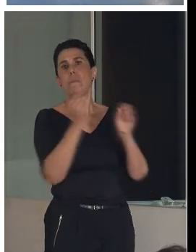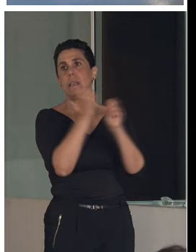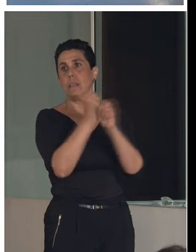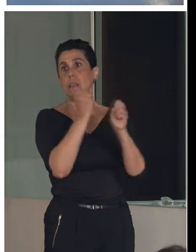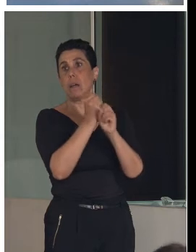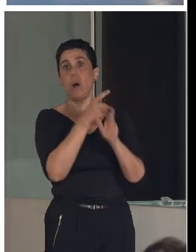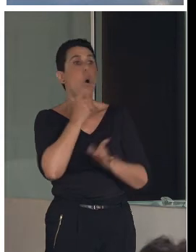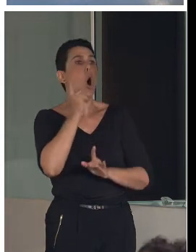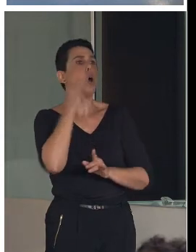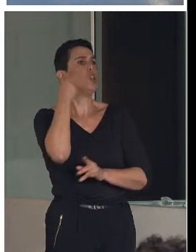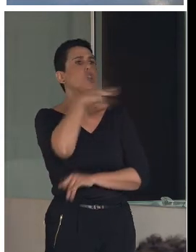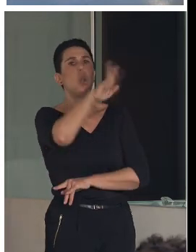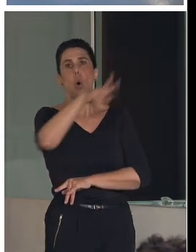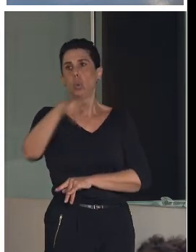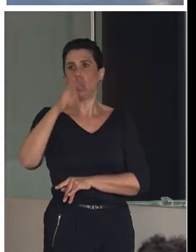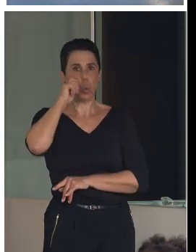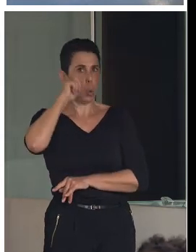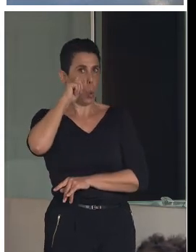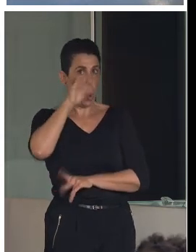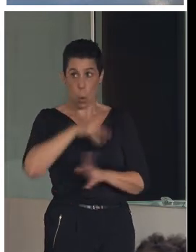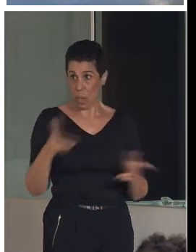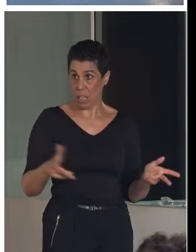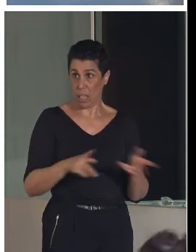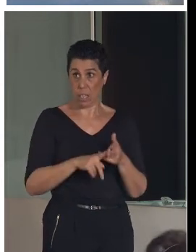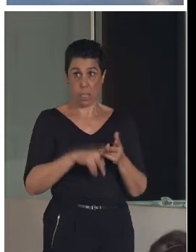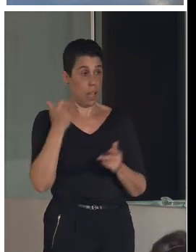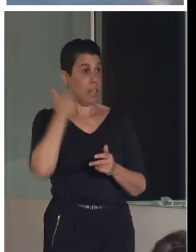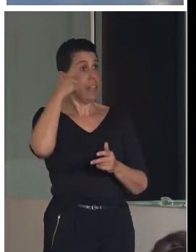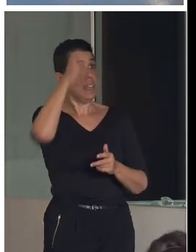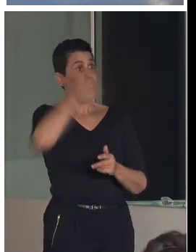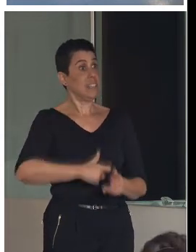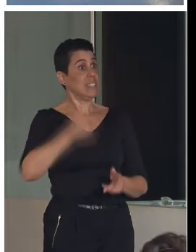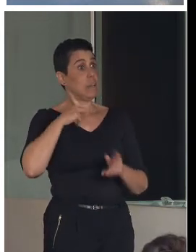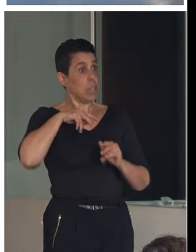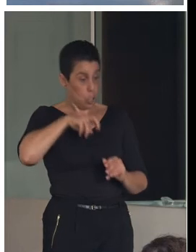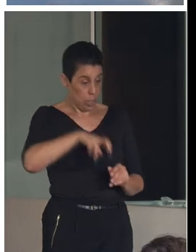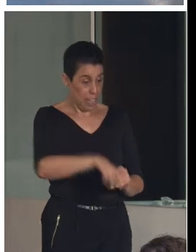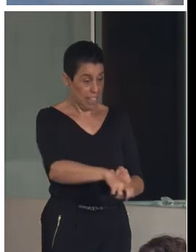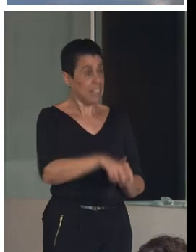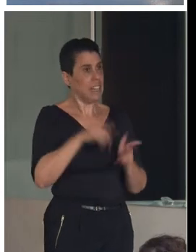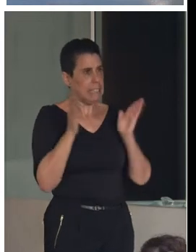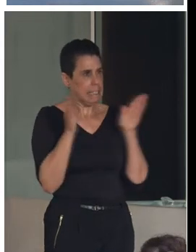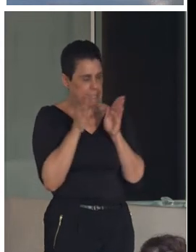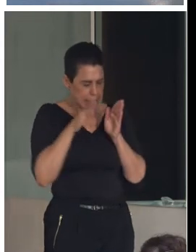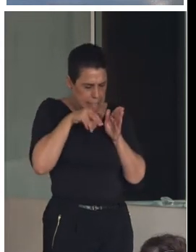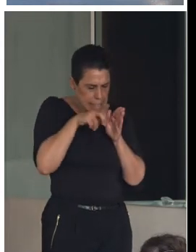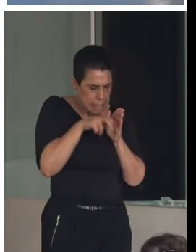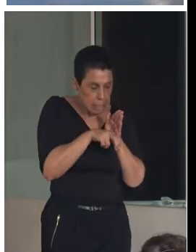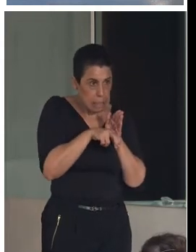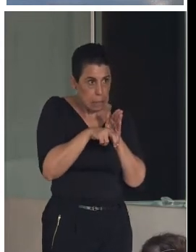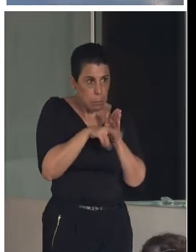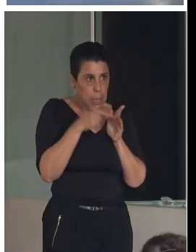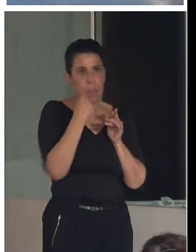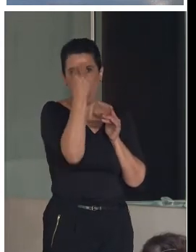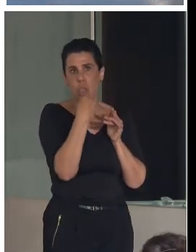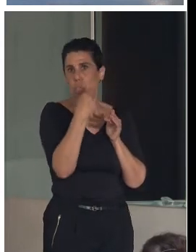hacer el recorrido, que serían un poco todas las acciones que hacemos. Esta persona que está bajando las escaleras por ese espacio angosto es ciega,